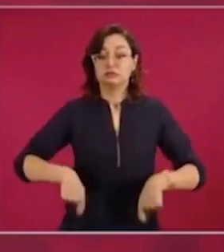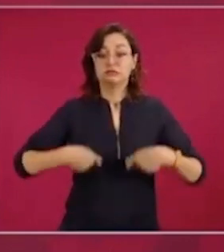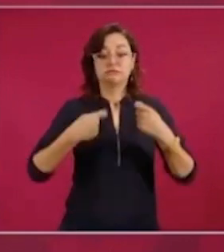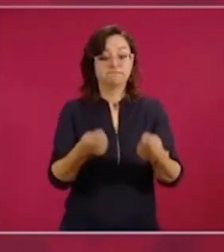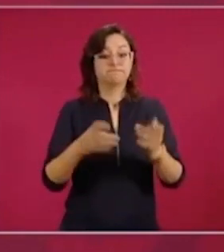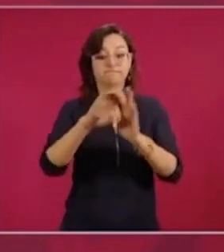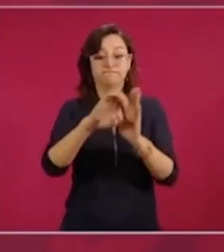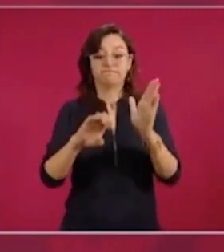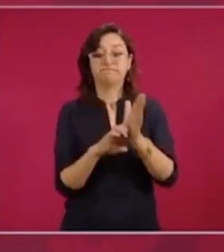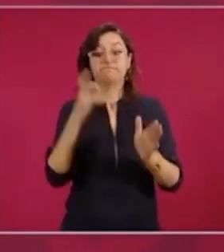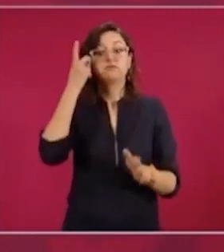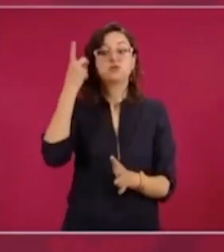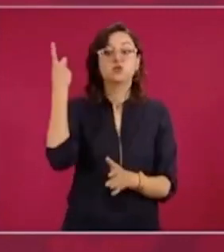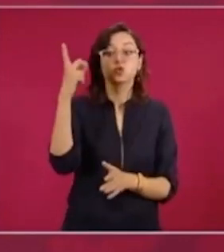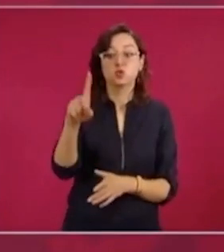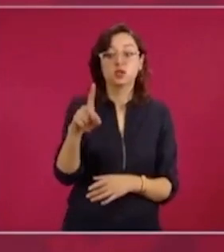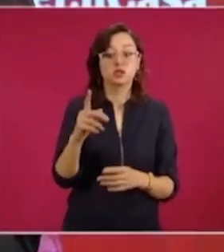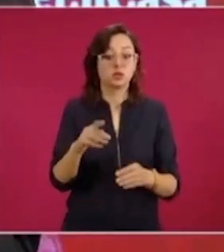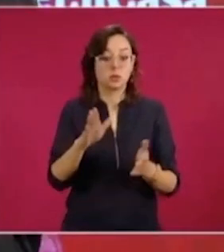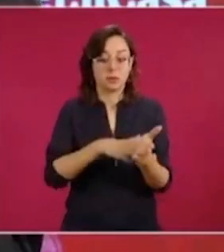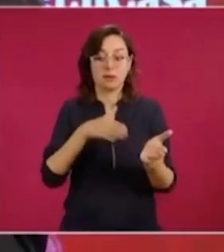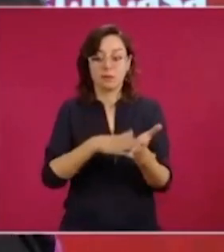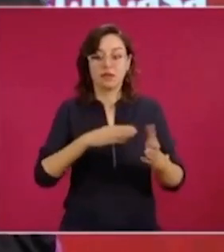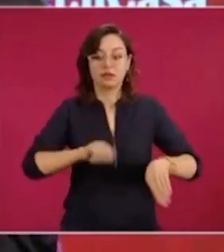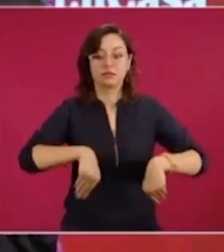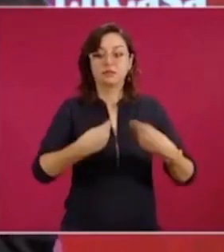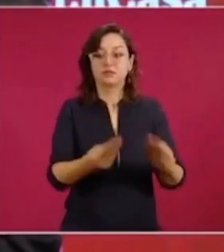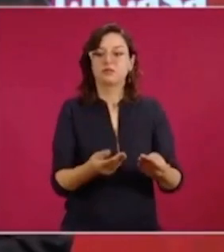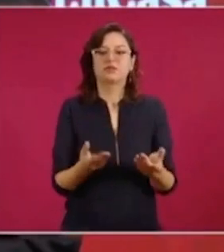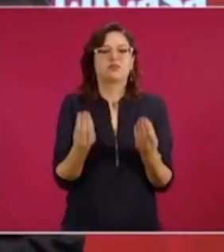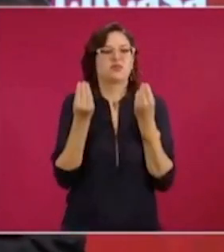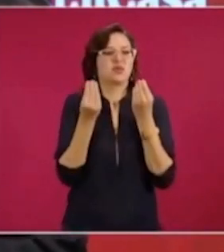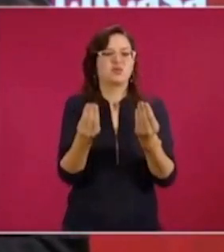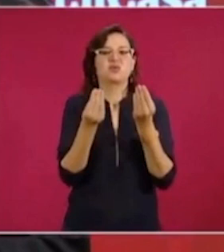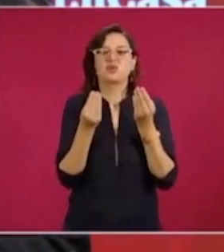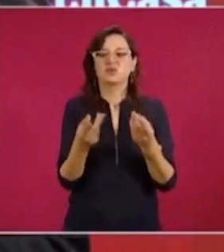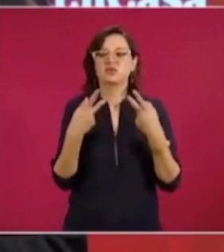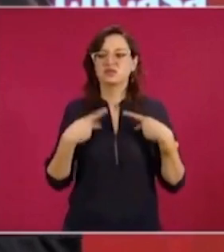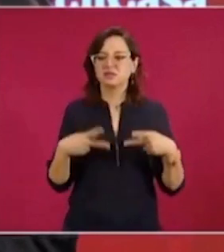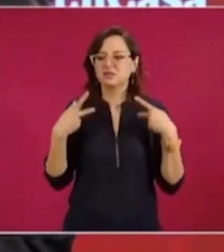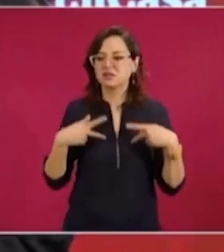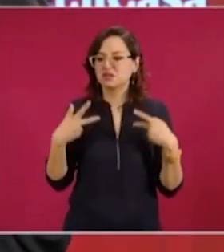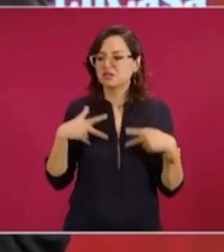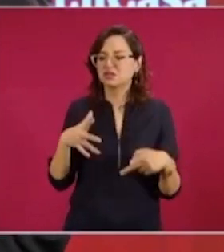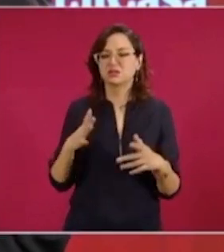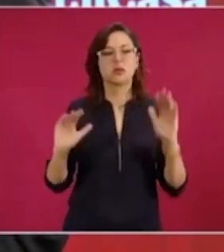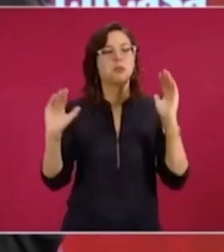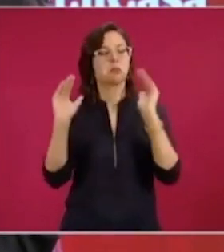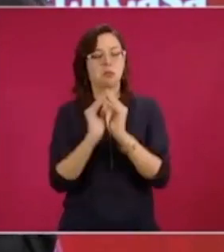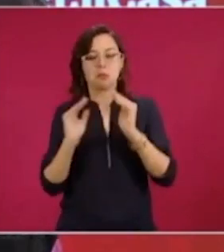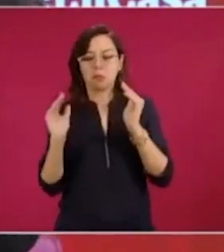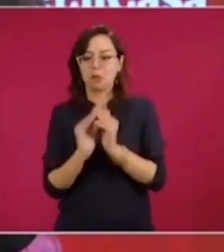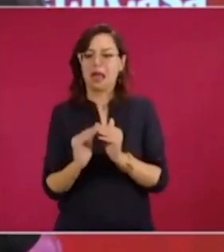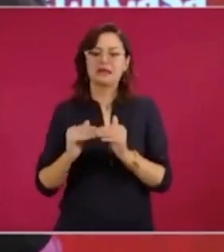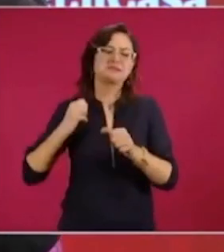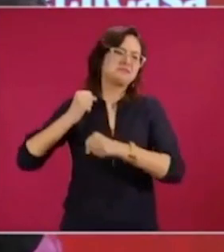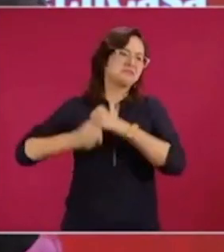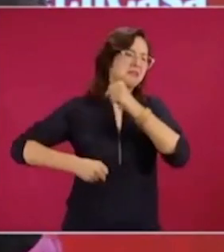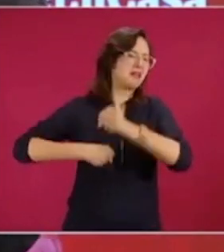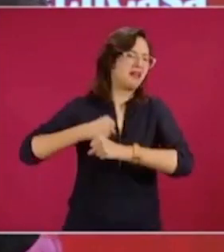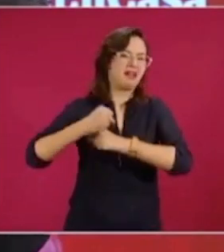mucha gente que vive en sus casas desde hace